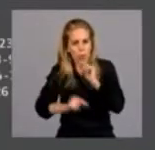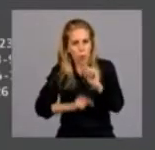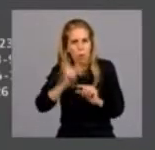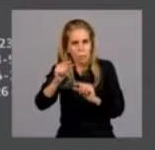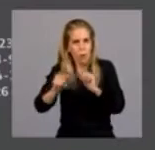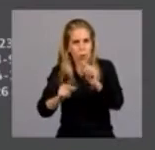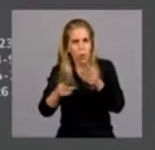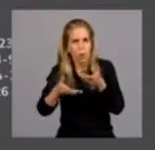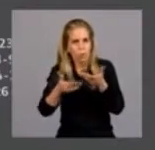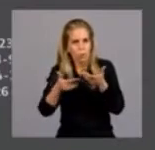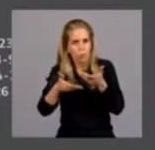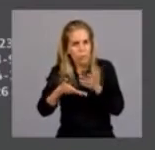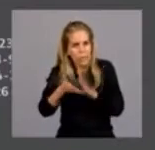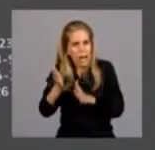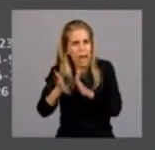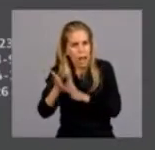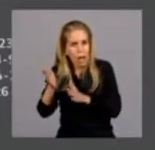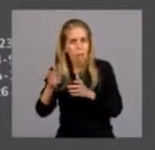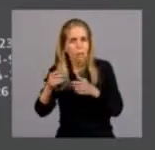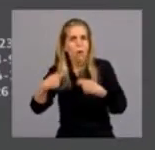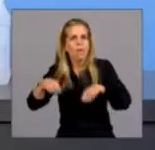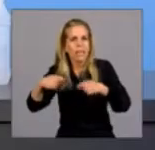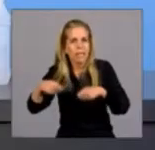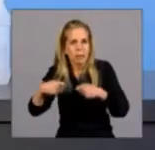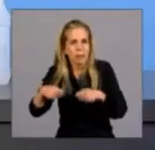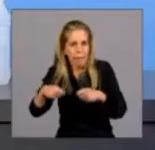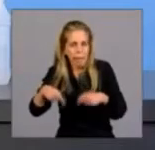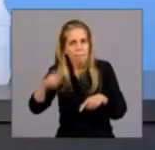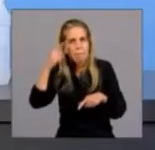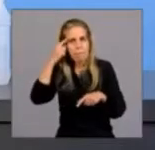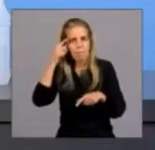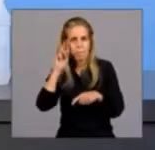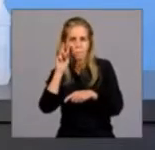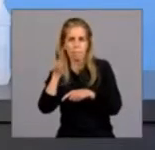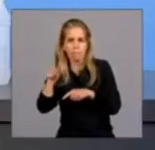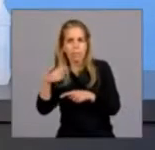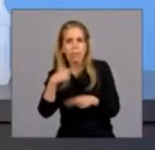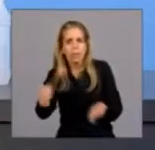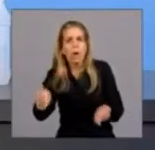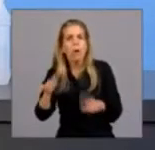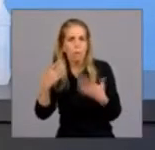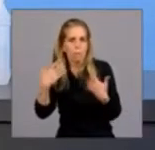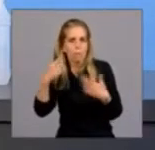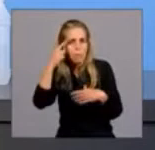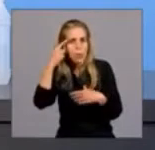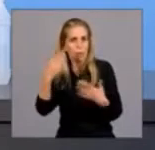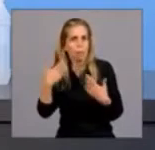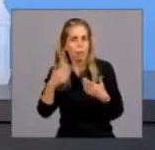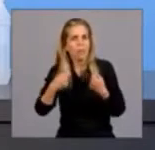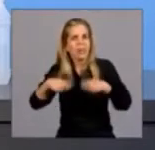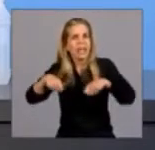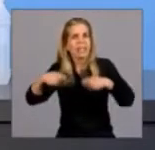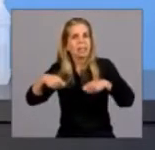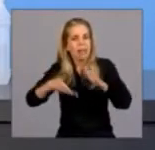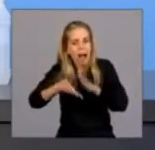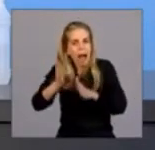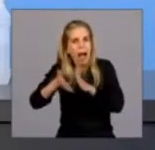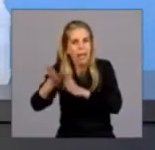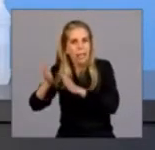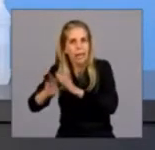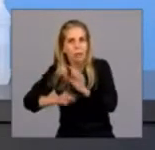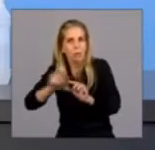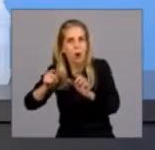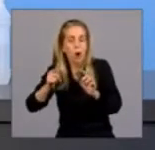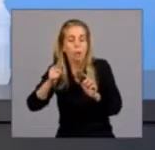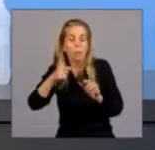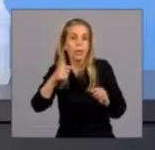dar mejores posibilidades de abrirse para superar la cuarentena,